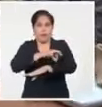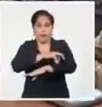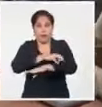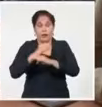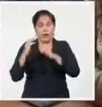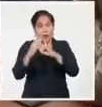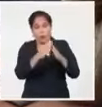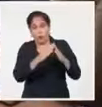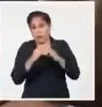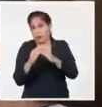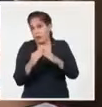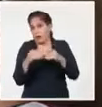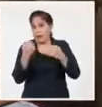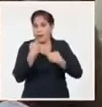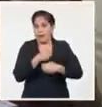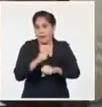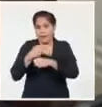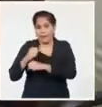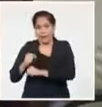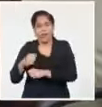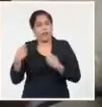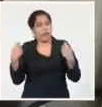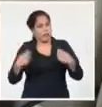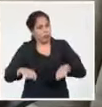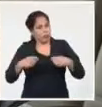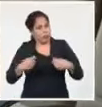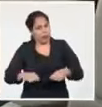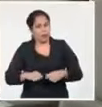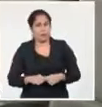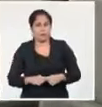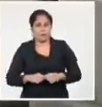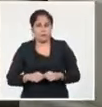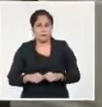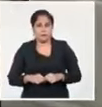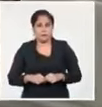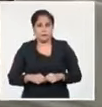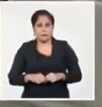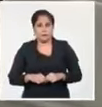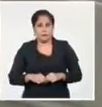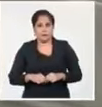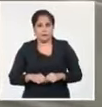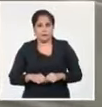comunidades a través de las áreas de salud. Talía González, Sistema Informativo de la Televisión Cubana.